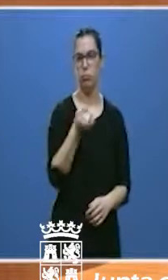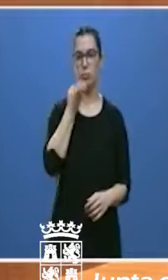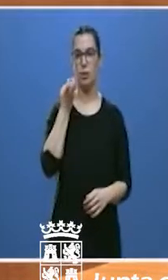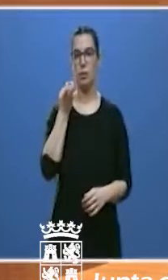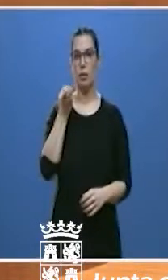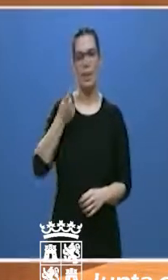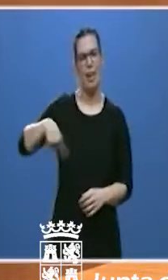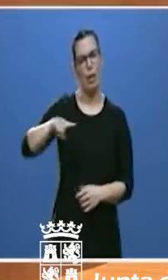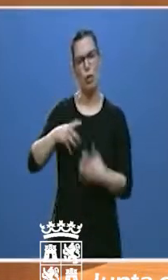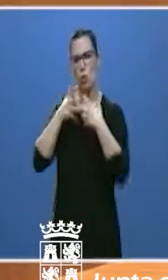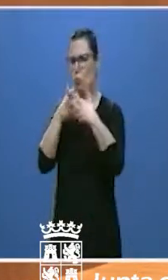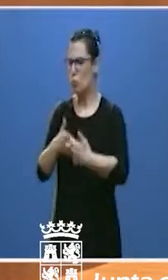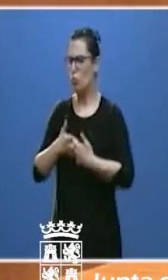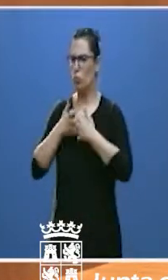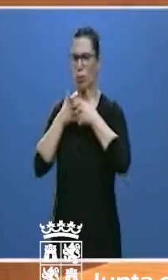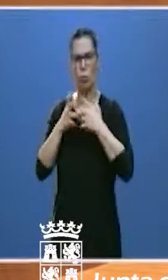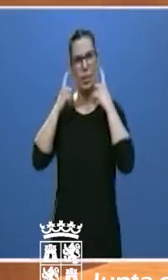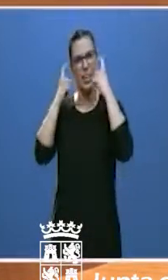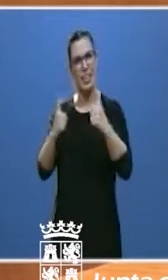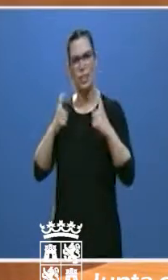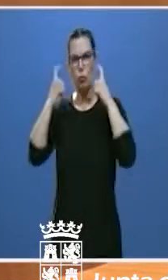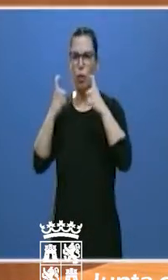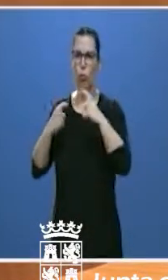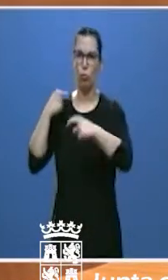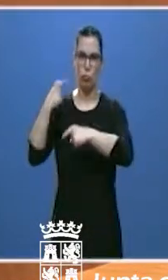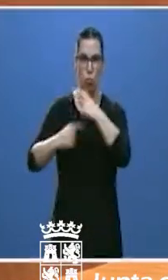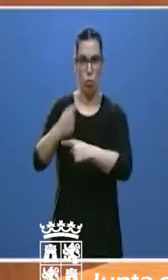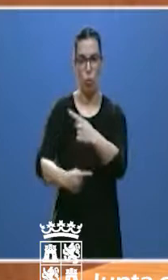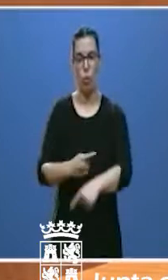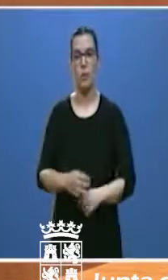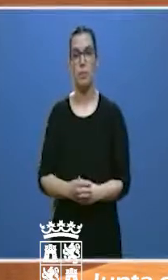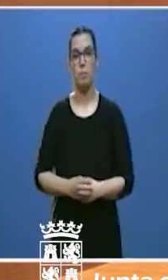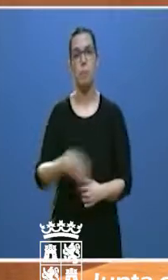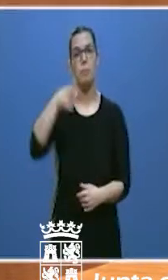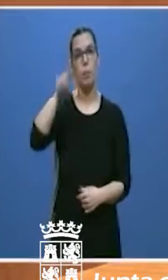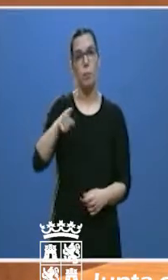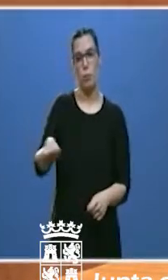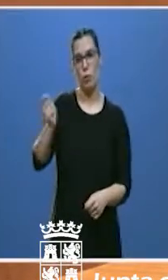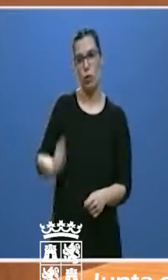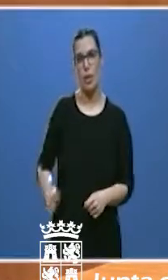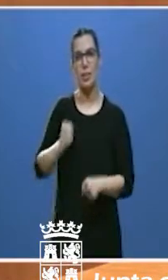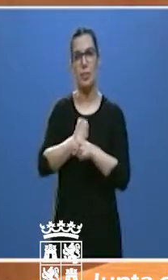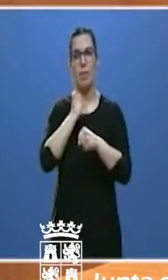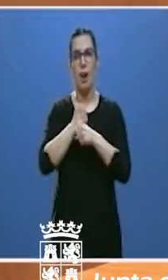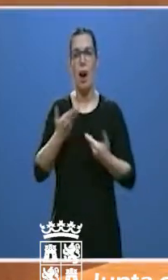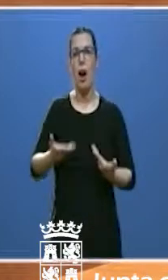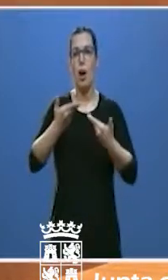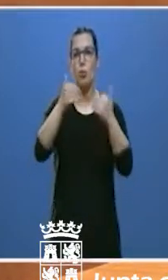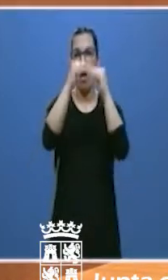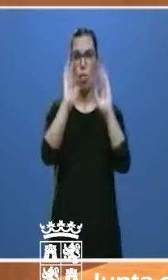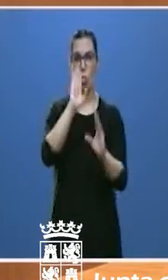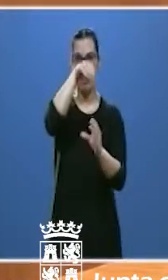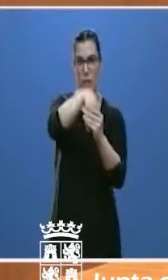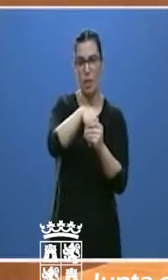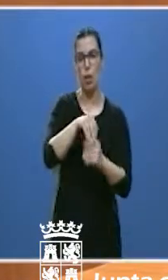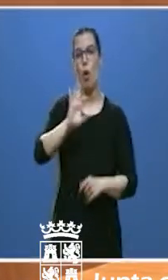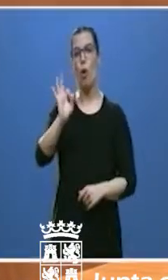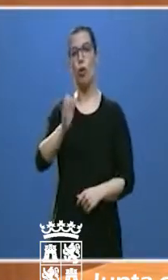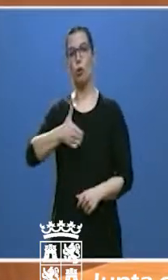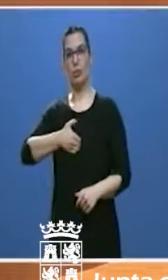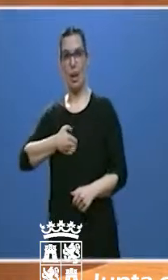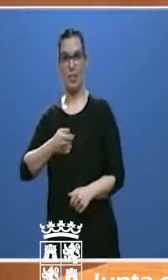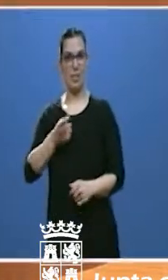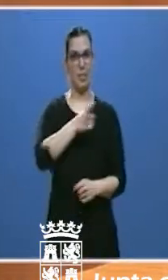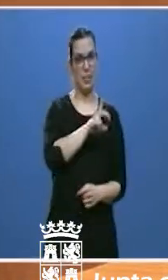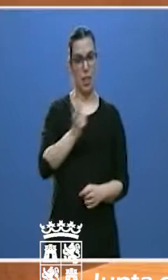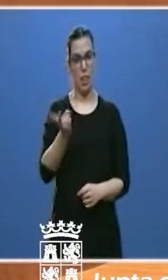están luchando y esforzándose día a día. A los profesionales de la ayuda a domicilio o de la teleasistencia. A